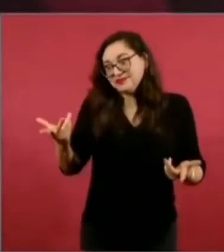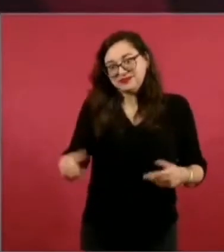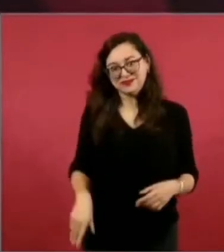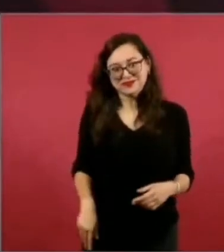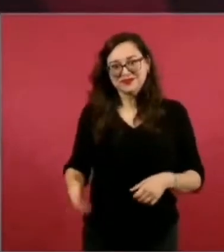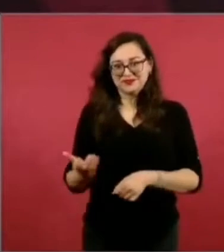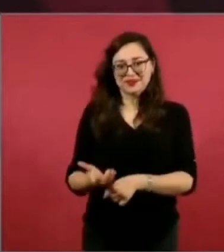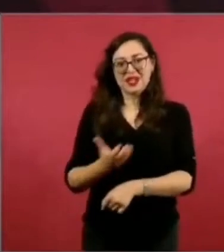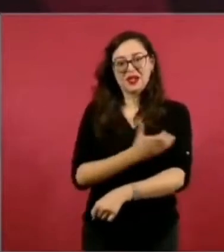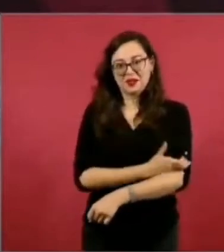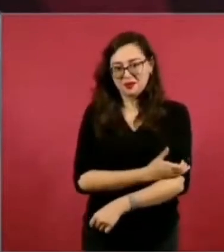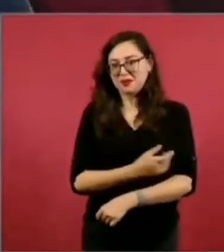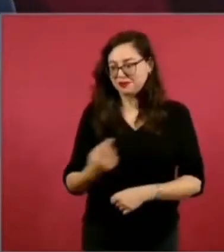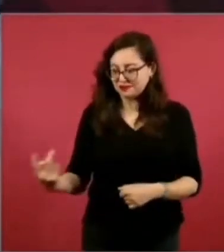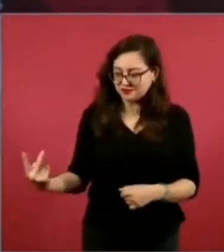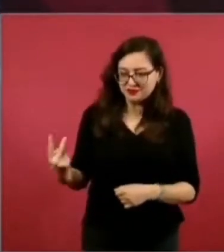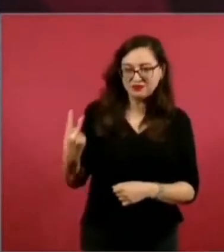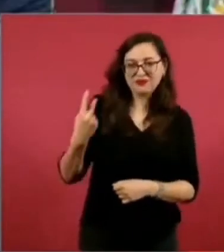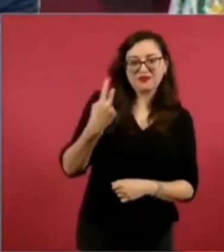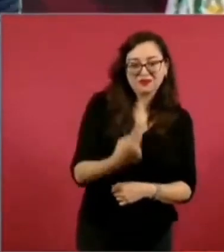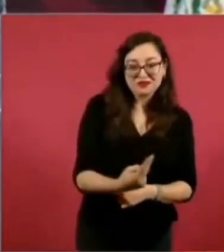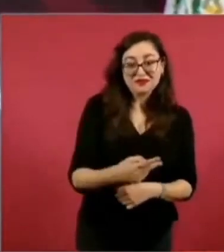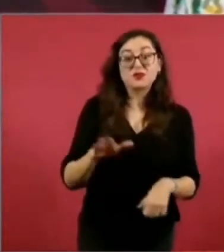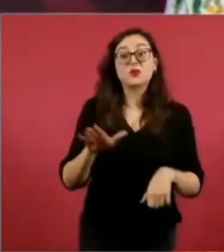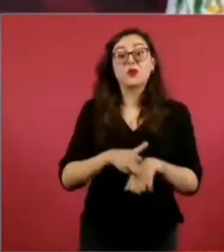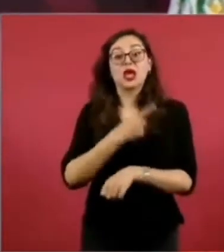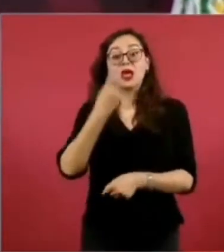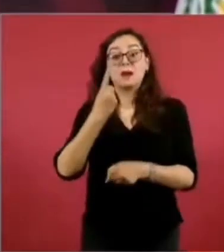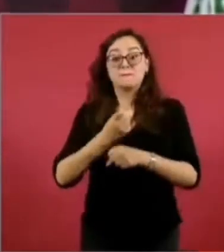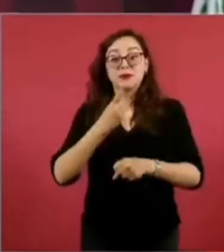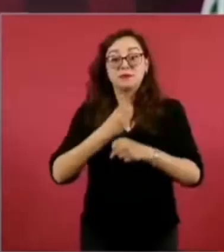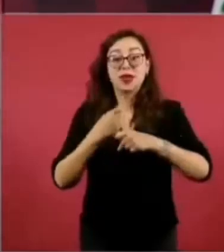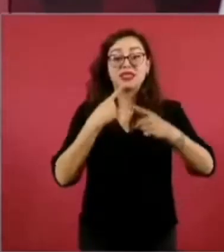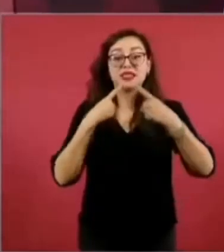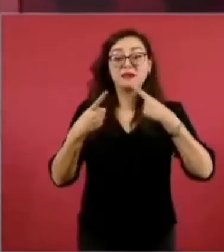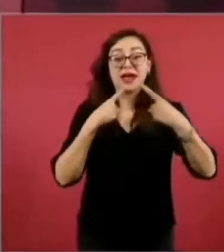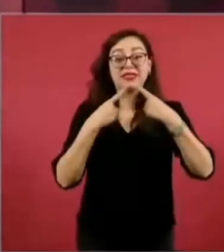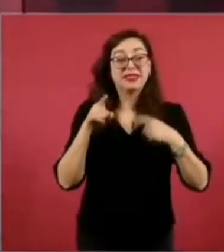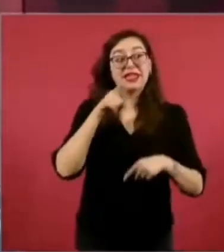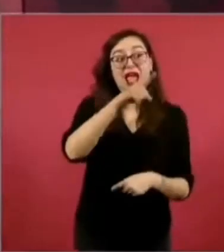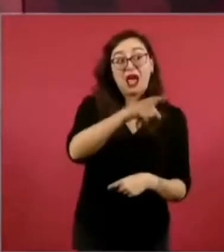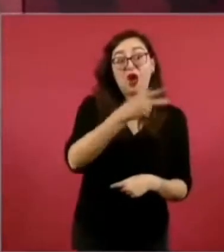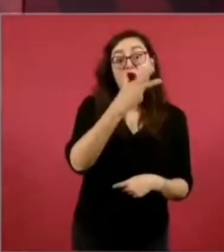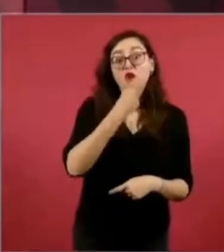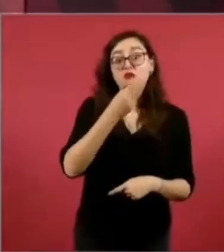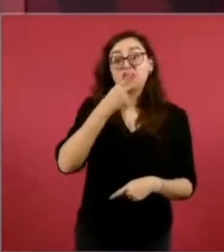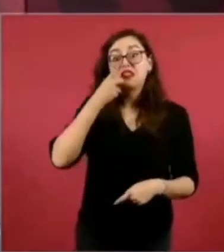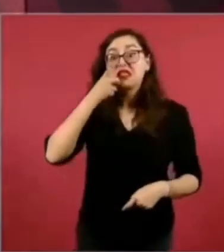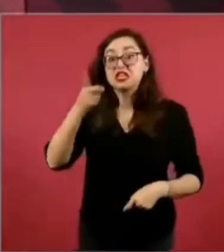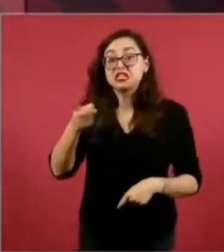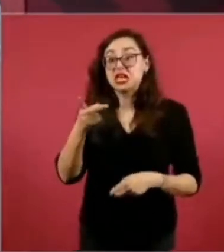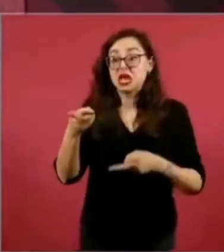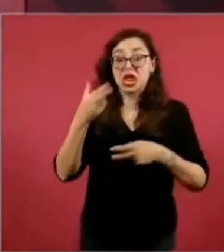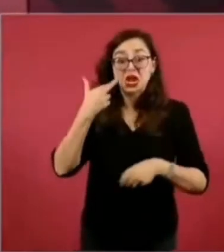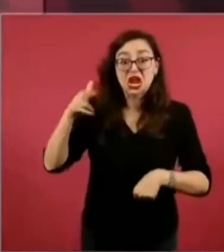primer debate fue, ¿qué? Hizo así y la